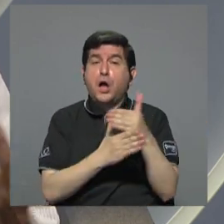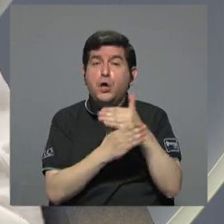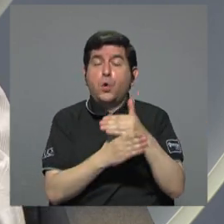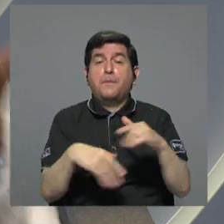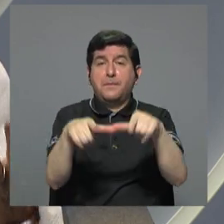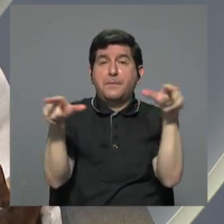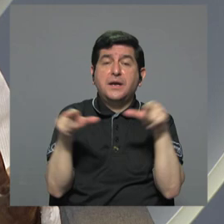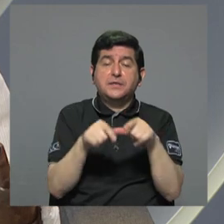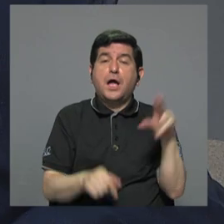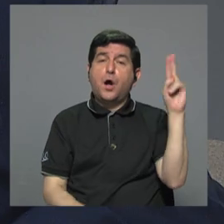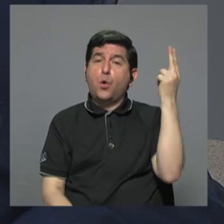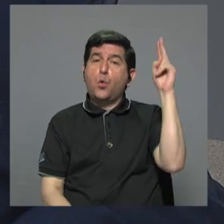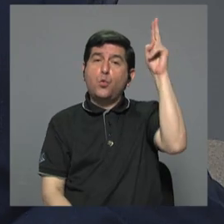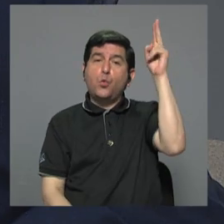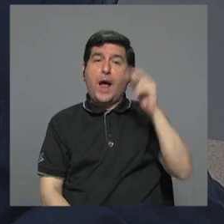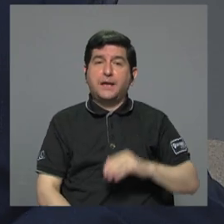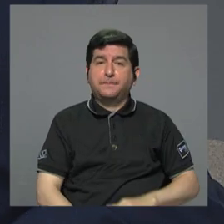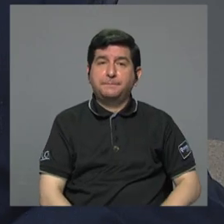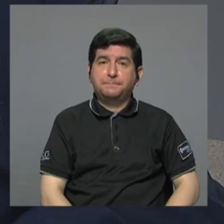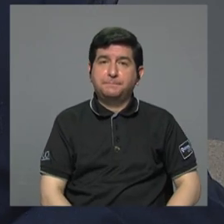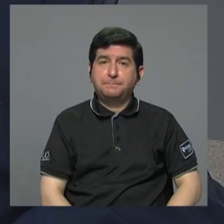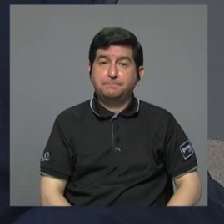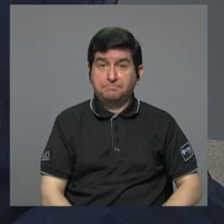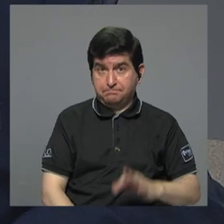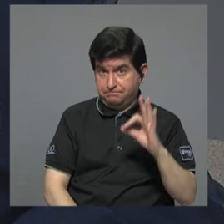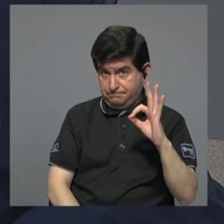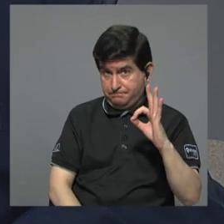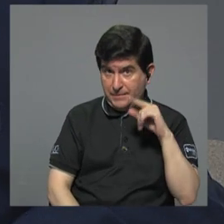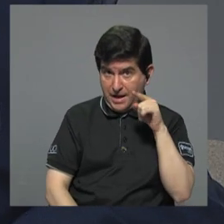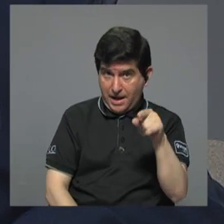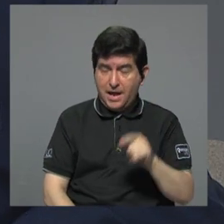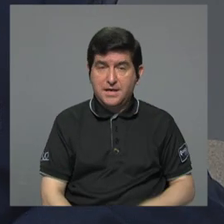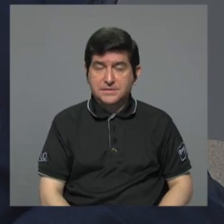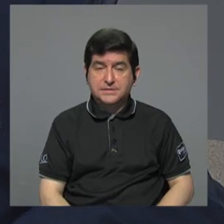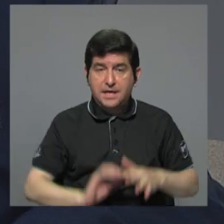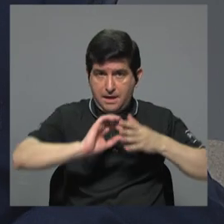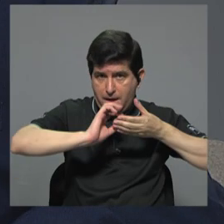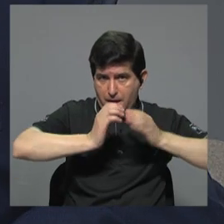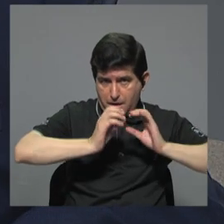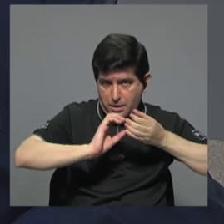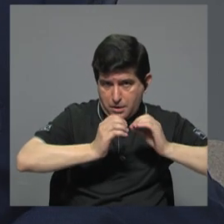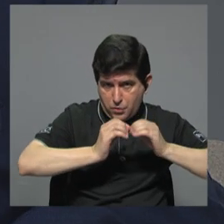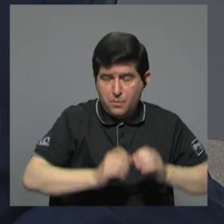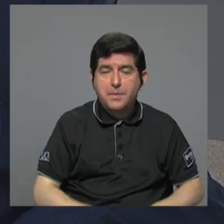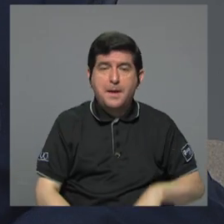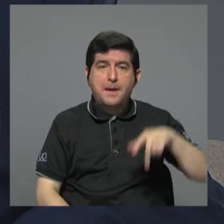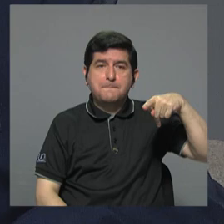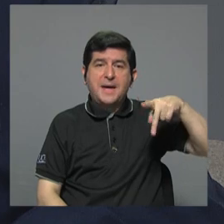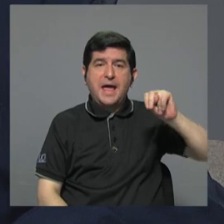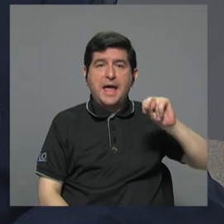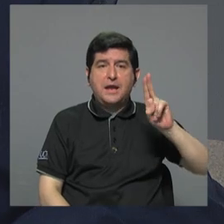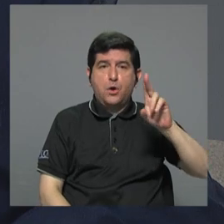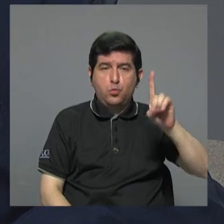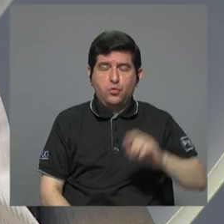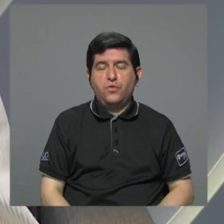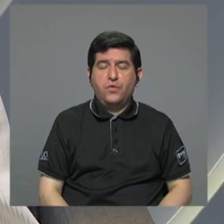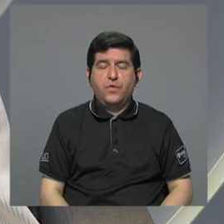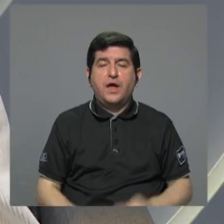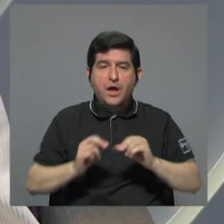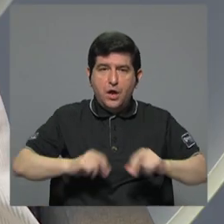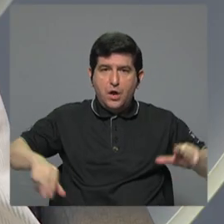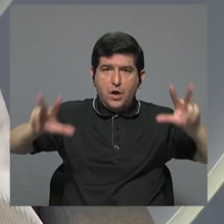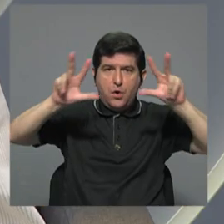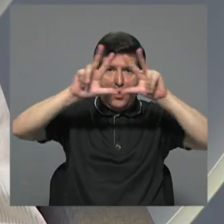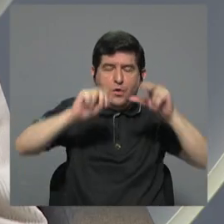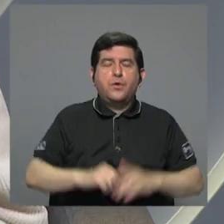asiento con Uruguay, ¿verdad? Bueno, ese es según el índice del PNUD, del Programa de Naciones Unidas para el